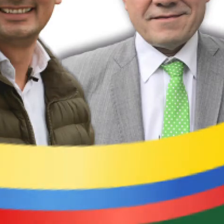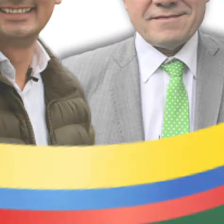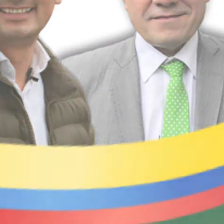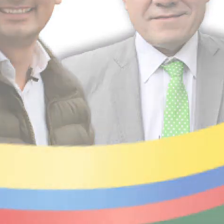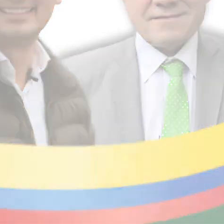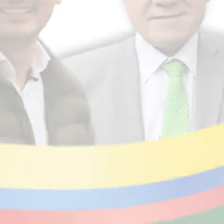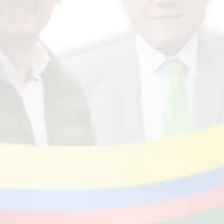Gracias. Gracias. Gracias. Gracias. Gracias. Gracias. Gracias.